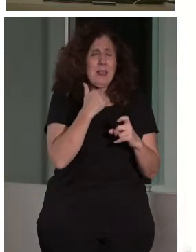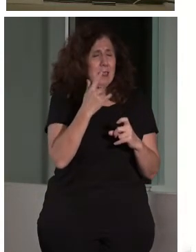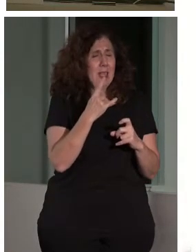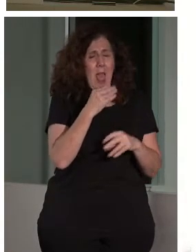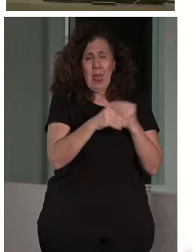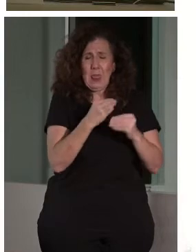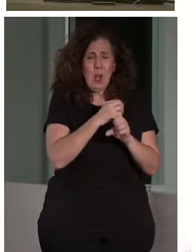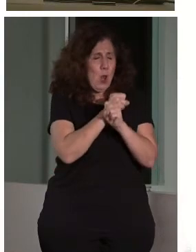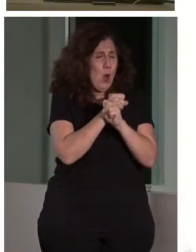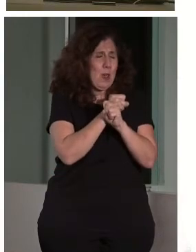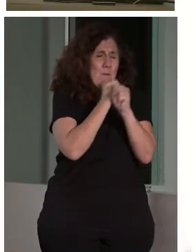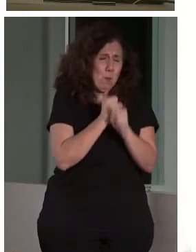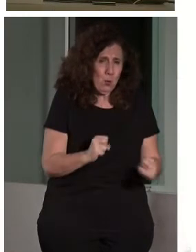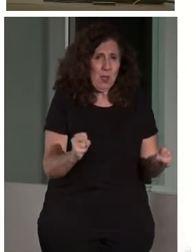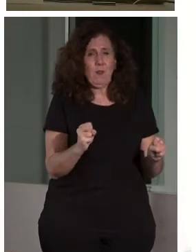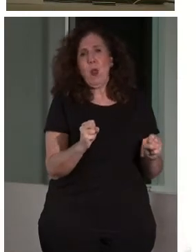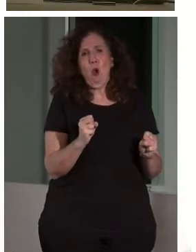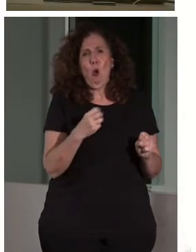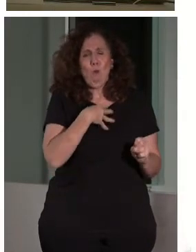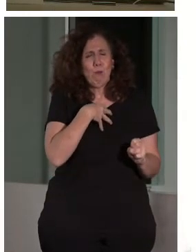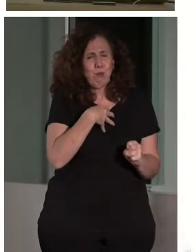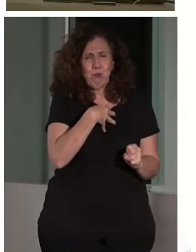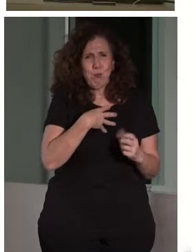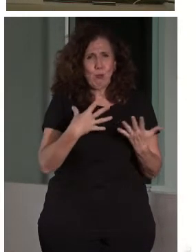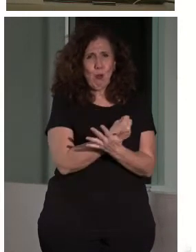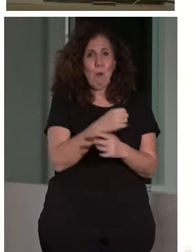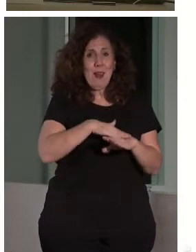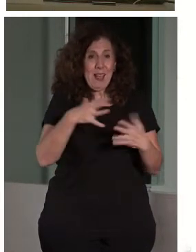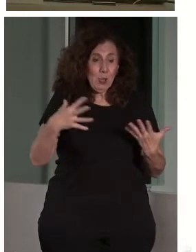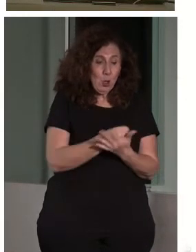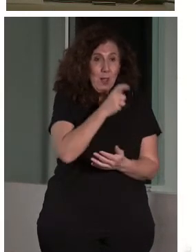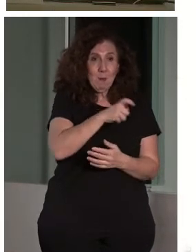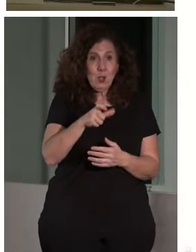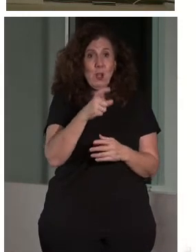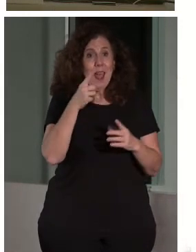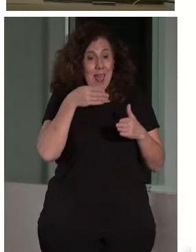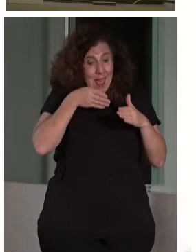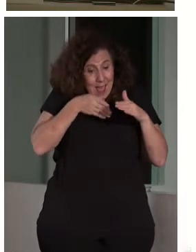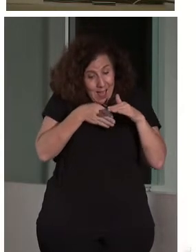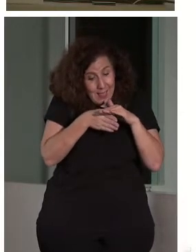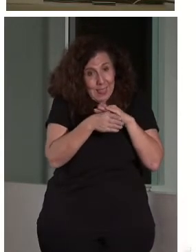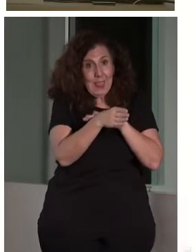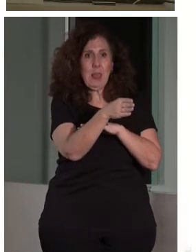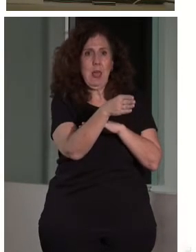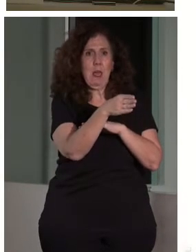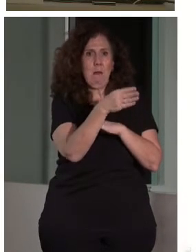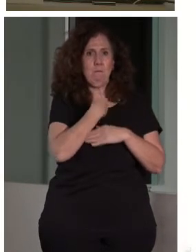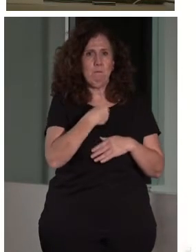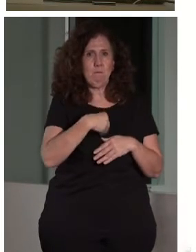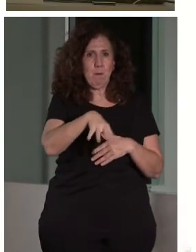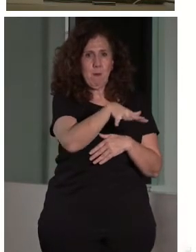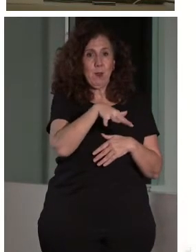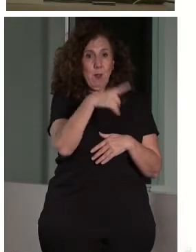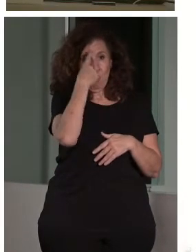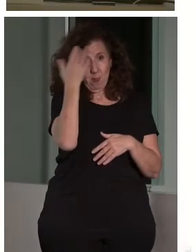lo imposible no, pero hay que acercarse todo lo posible a que todo el mundo entre por el mismo sitio. O sea, intentar evitar que haya dos entradas, una para